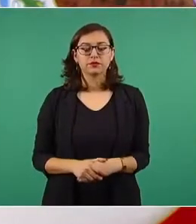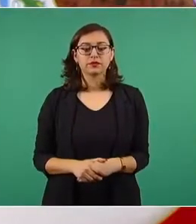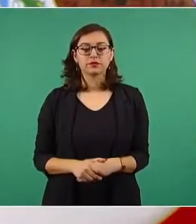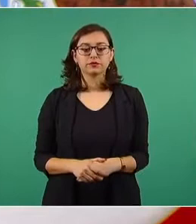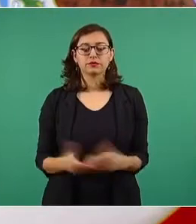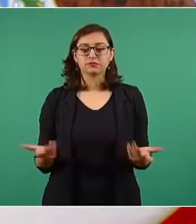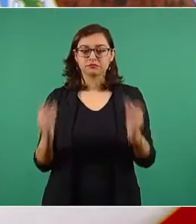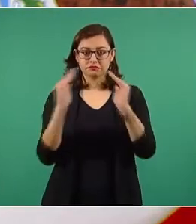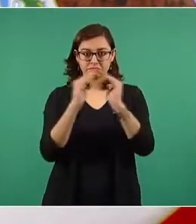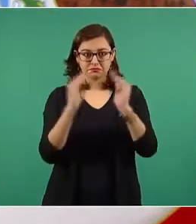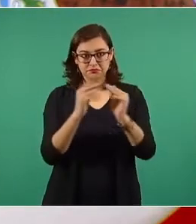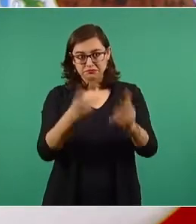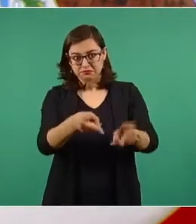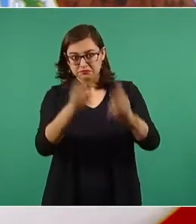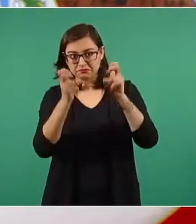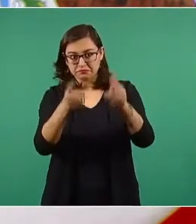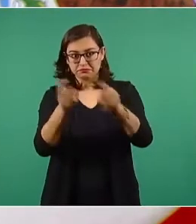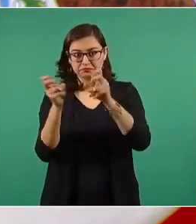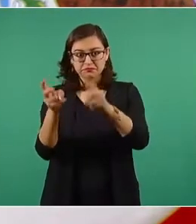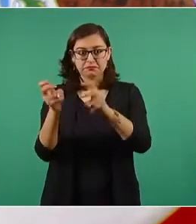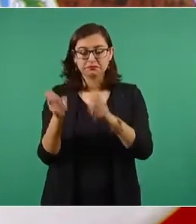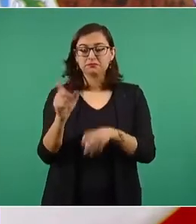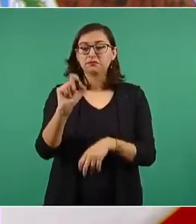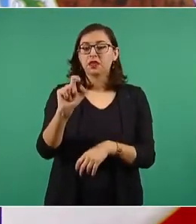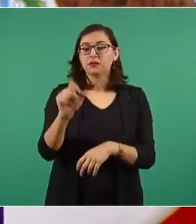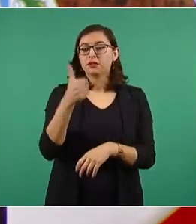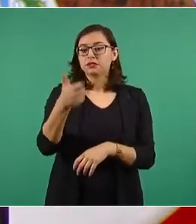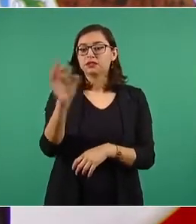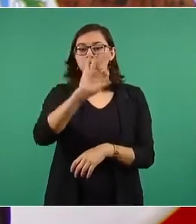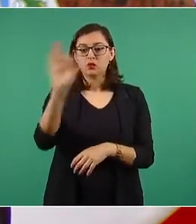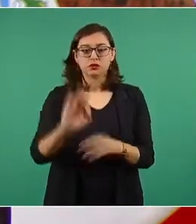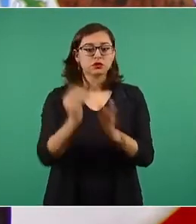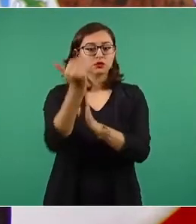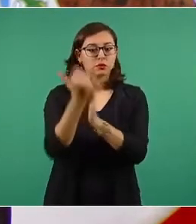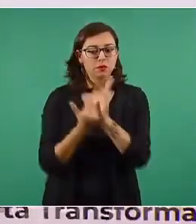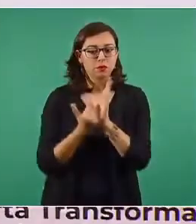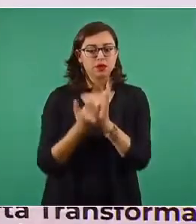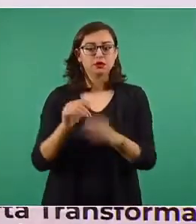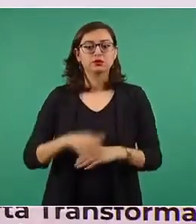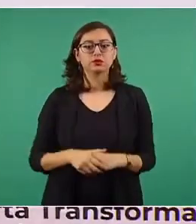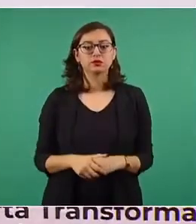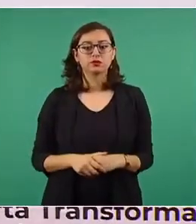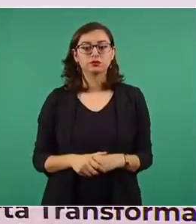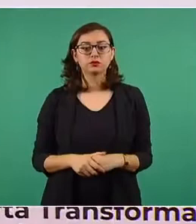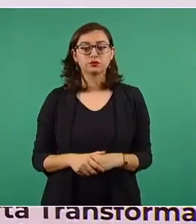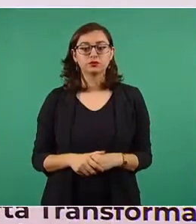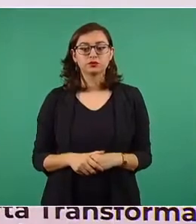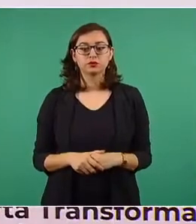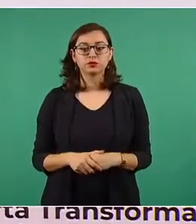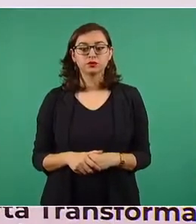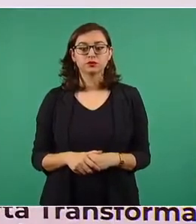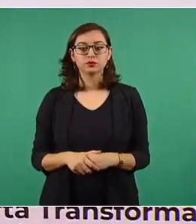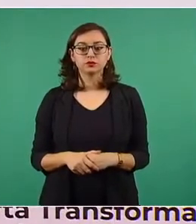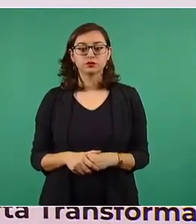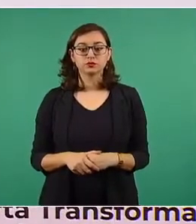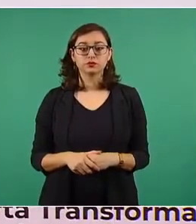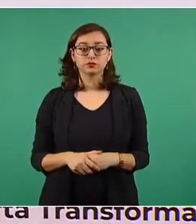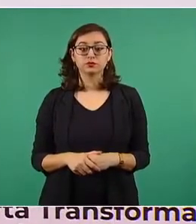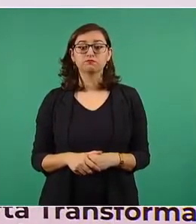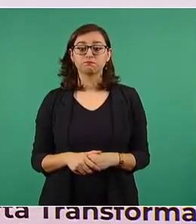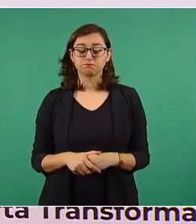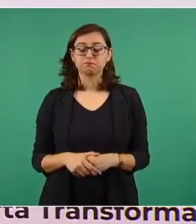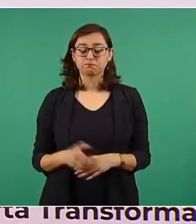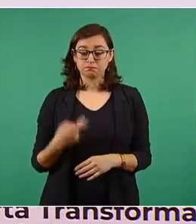casa de habitación en 26%, aunque todavía tenemos